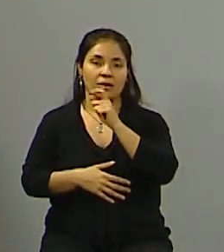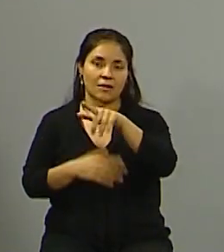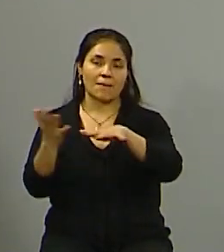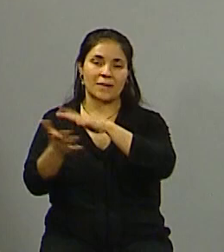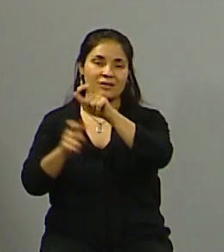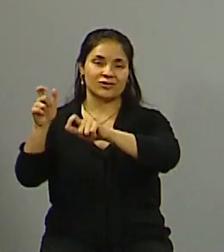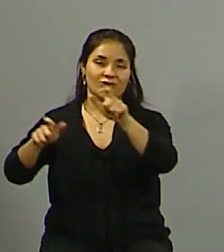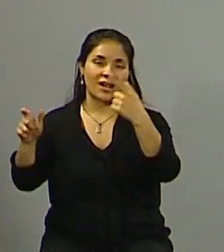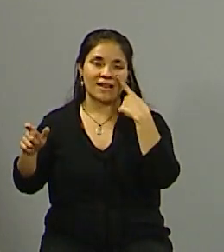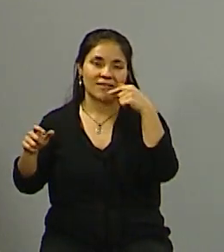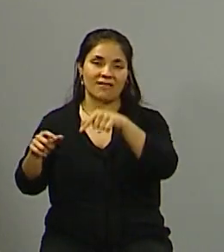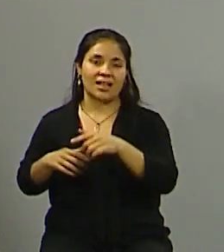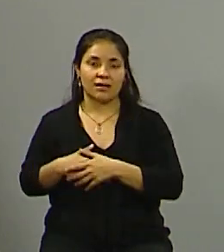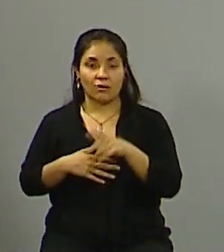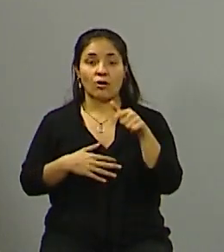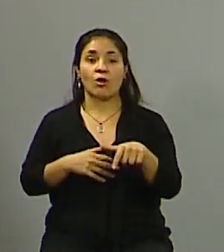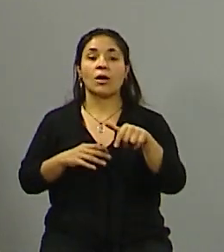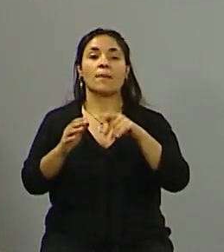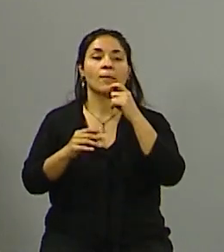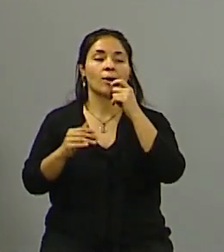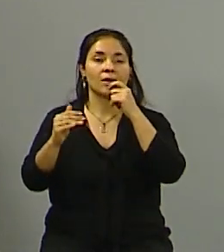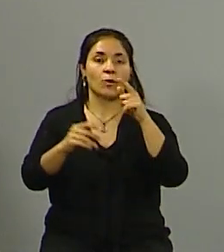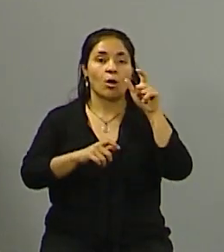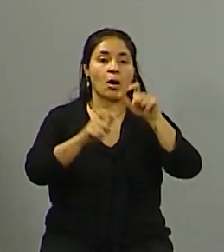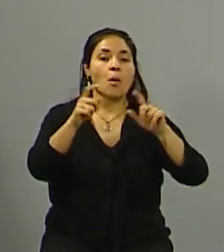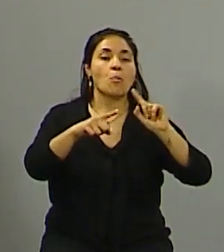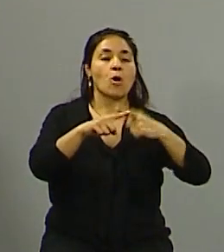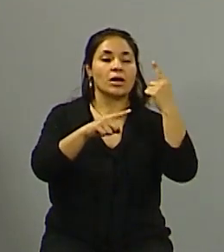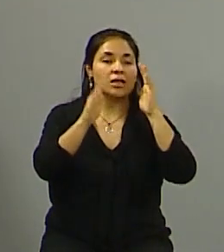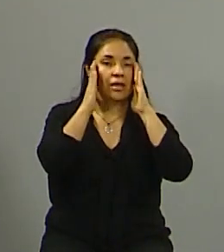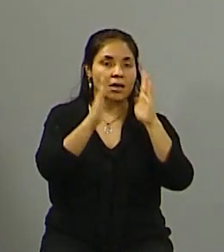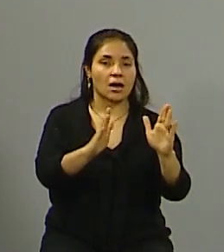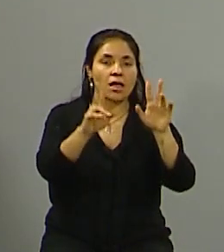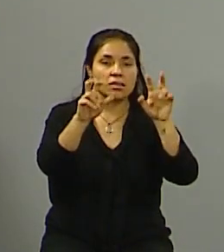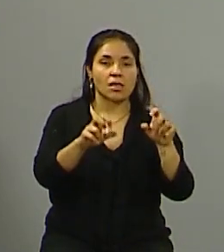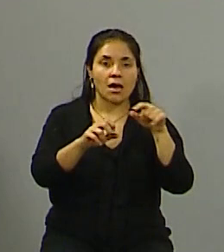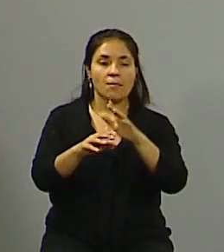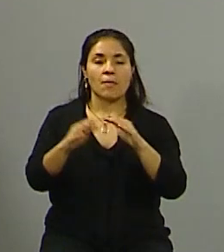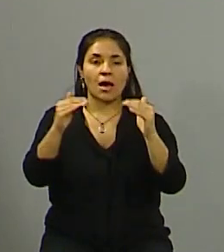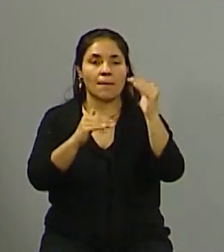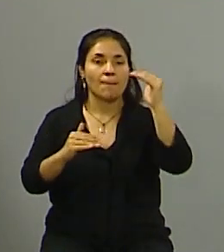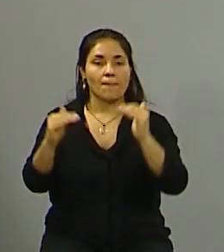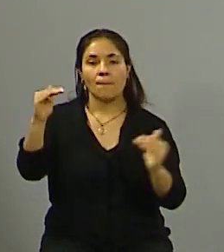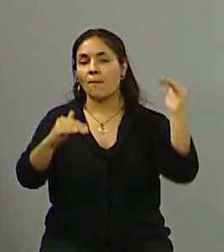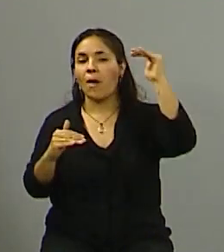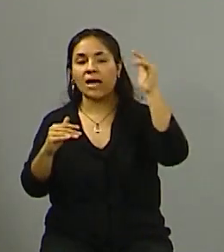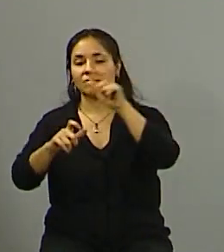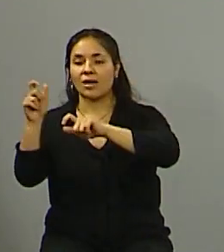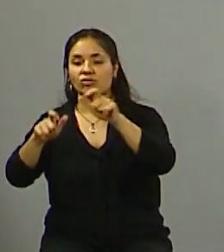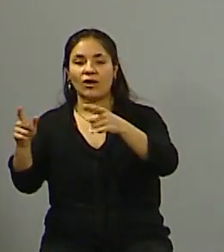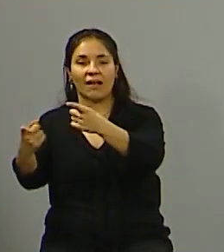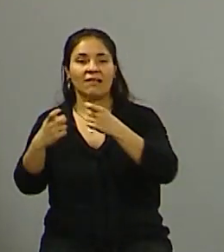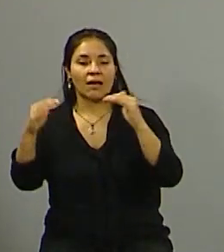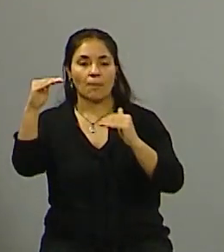pasa en las heras es que la agenda de la política está por encima de la agenda de la gente bueno estamos con Francisco Lopresti candidato intendente de las heras por cambio a